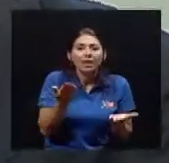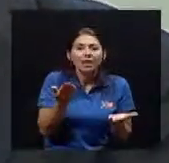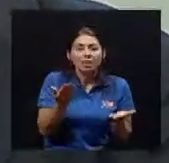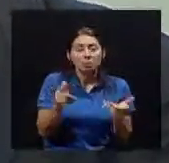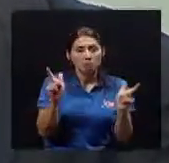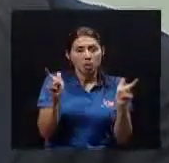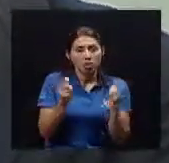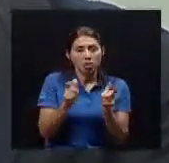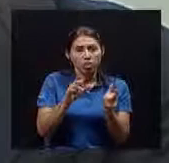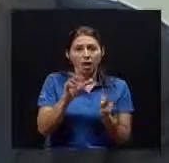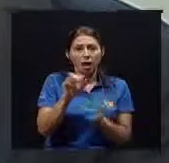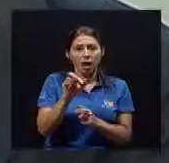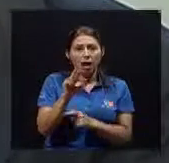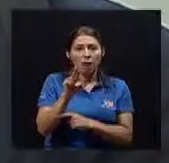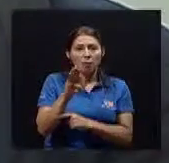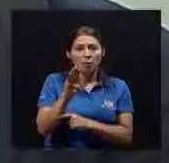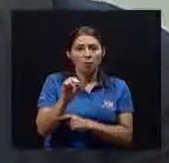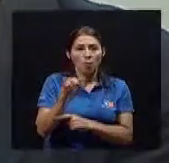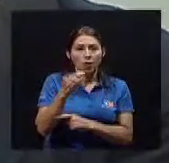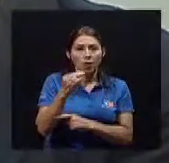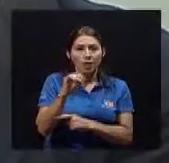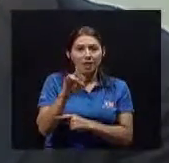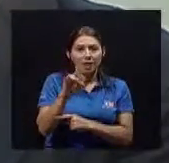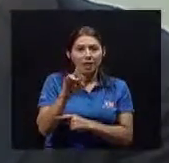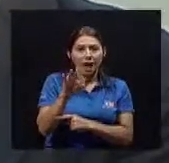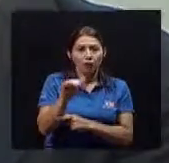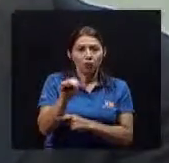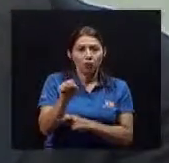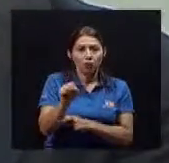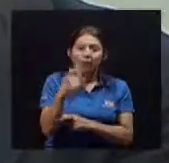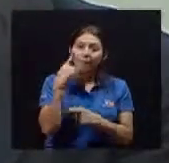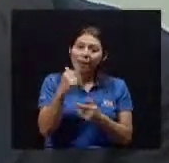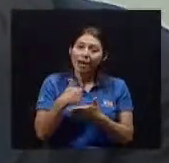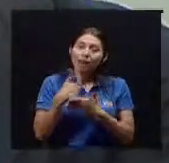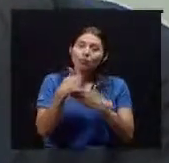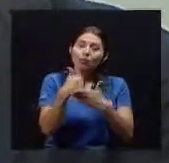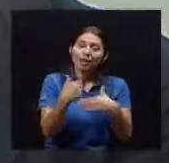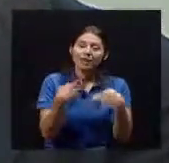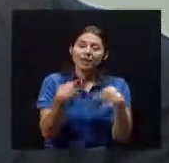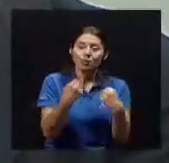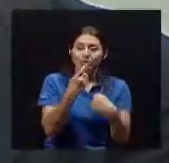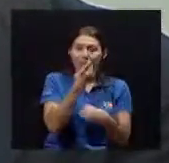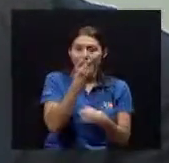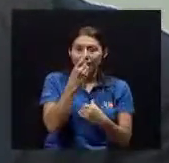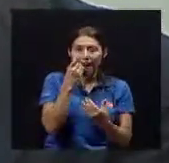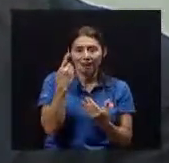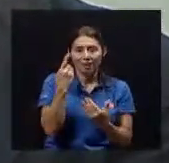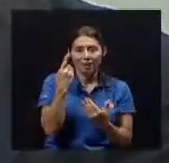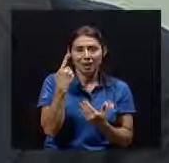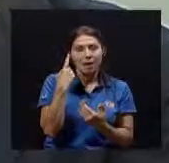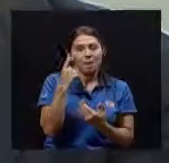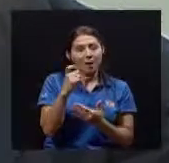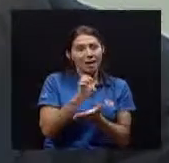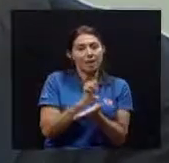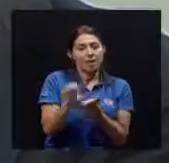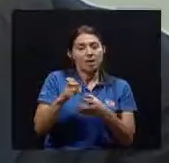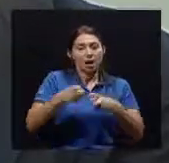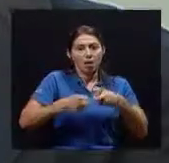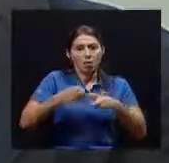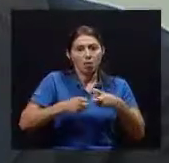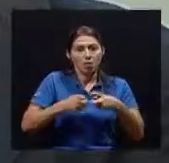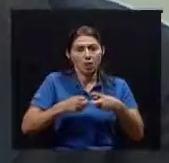Carbohidratos Y demás También para Coayudar Como acoyudante A esta salud Oral Digamos Para no predisponer Aún más